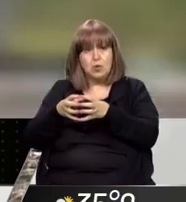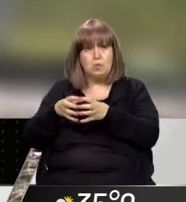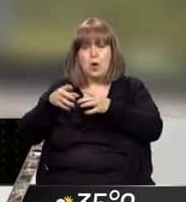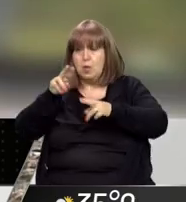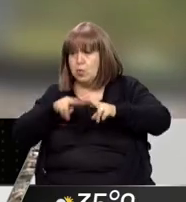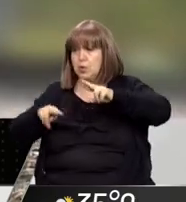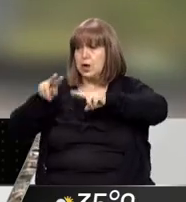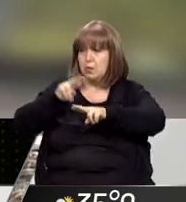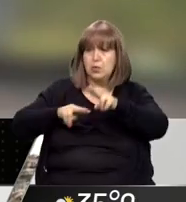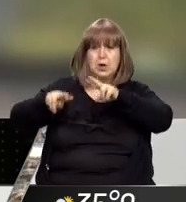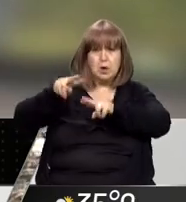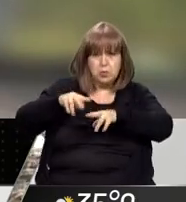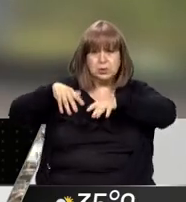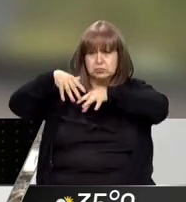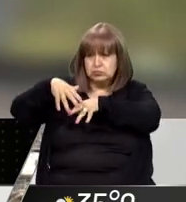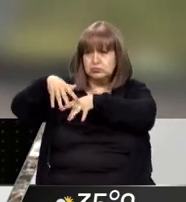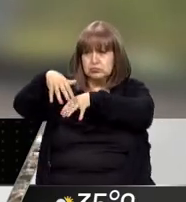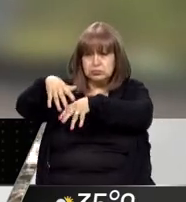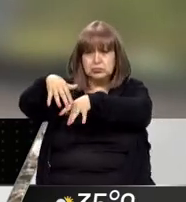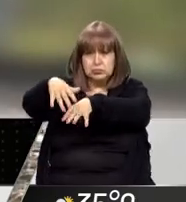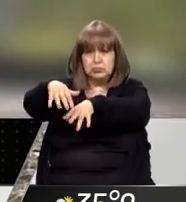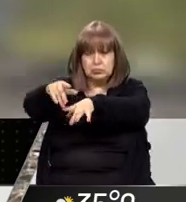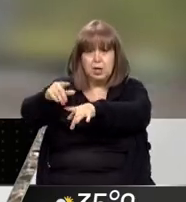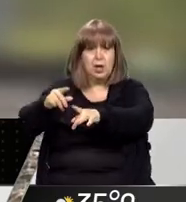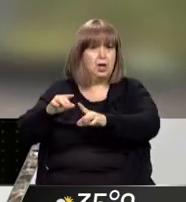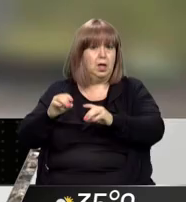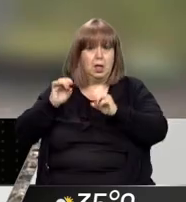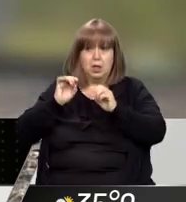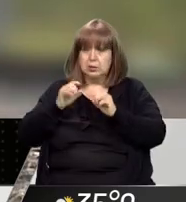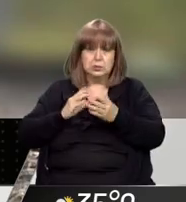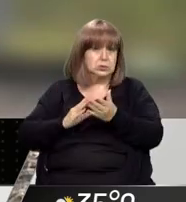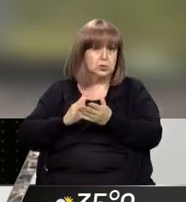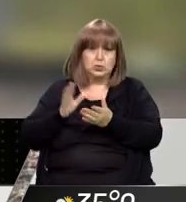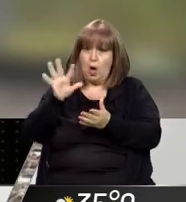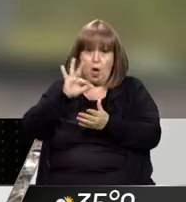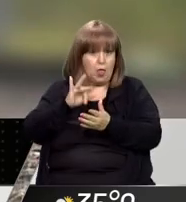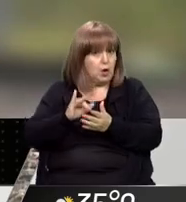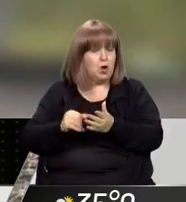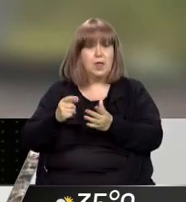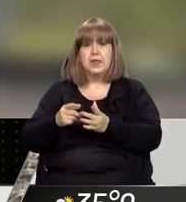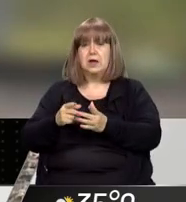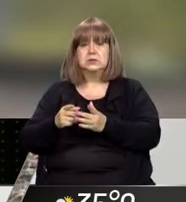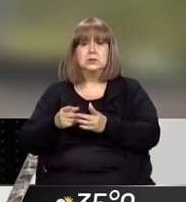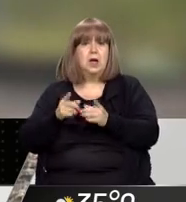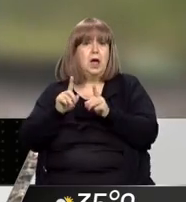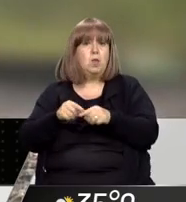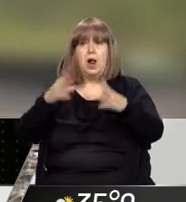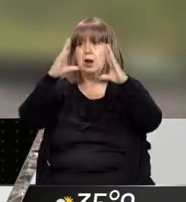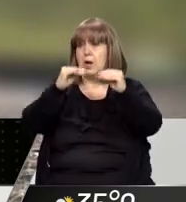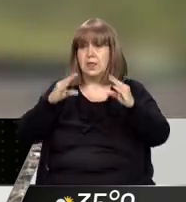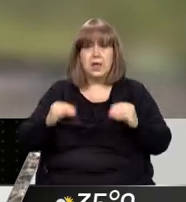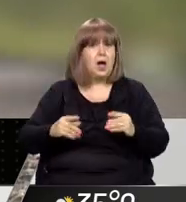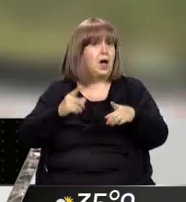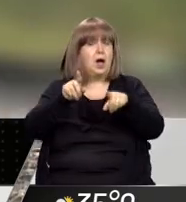de búsqueda. Y no bajaron los brazos, continuaron la búsqueda a pesar de la fiesta de Navidad,